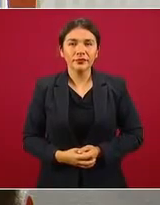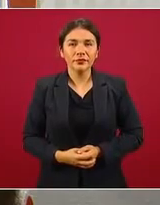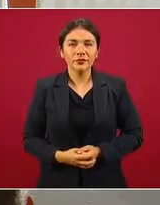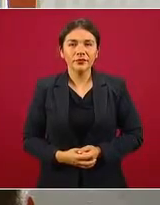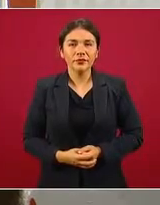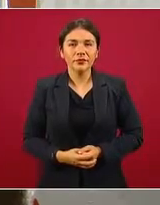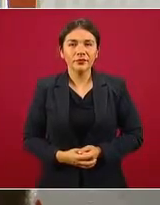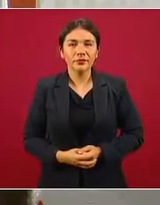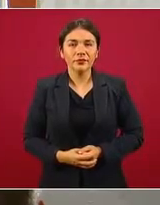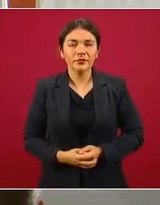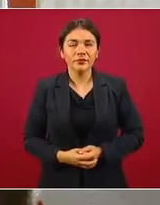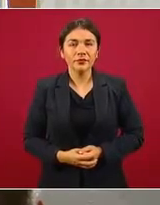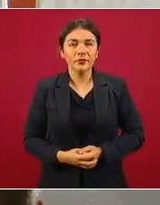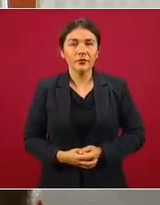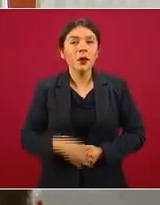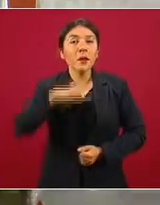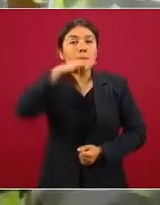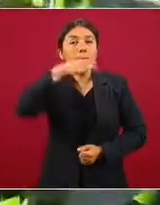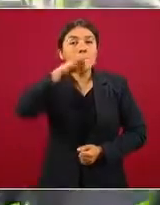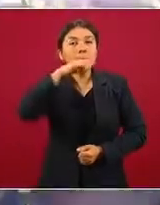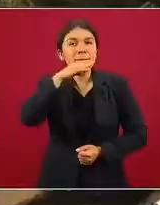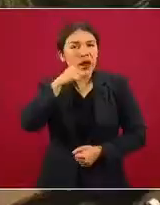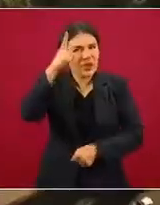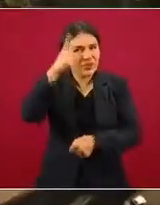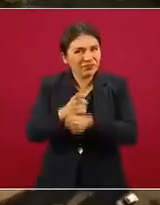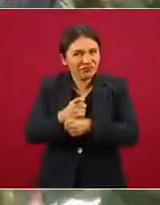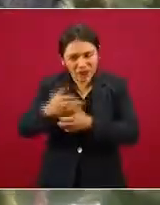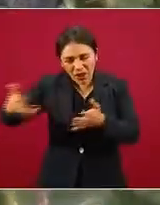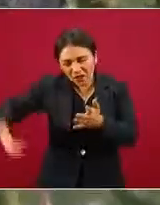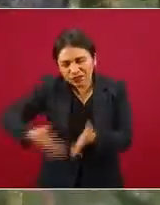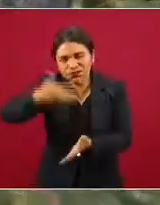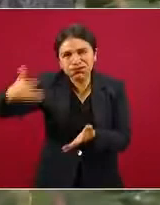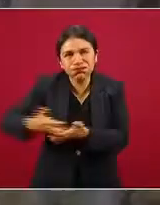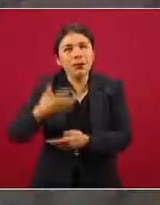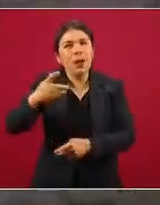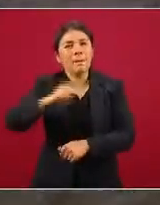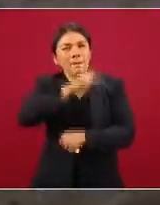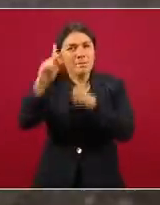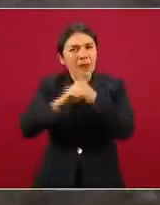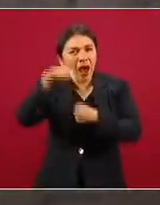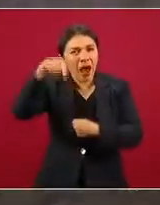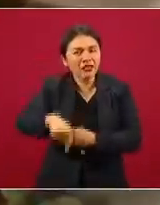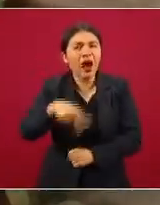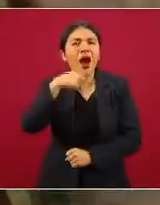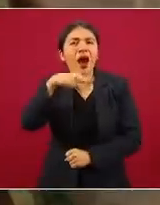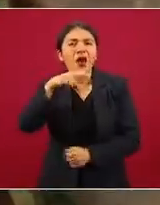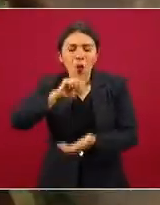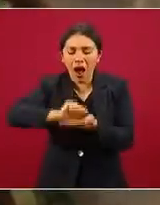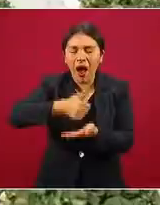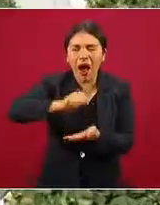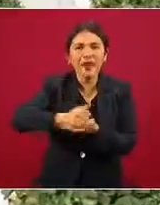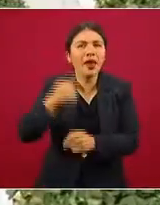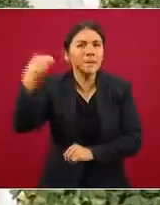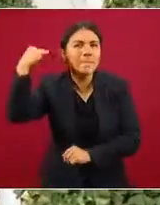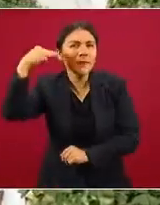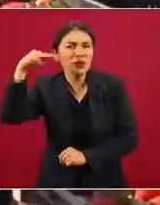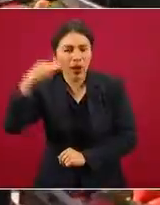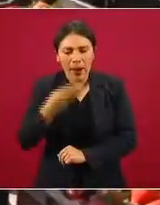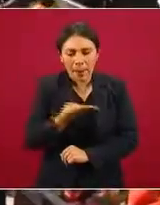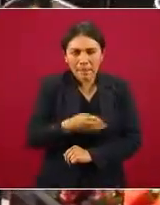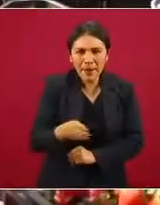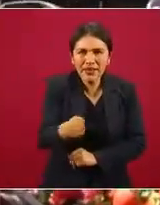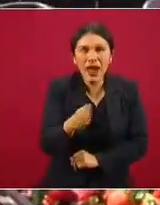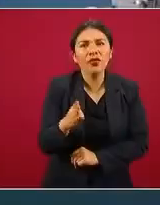Eres el maíz que se cosecha en el corazón del país. El aguacate de Michoacán, el pescado de Baja California, las